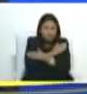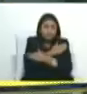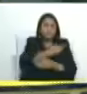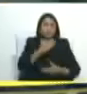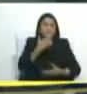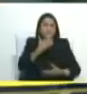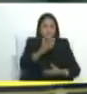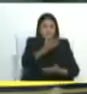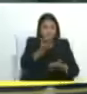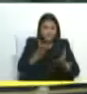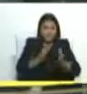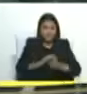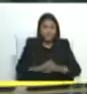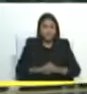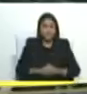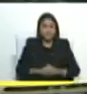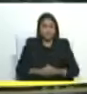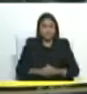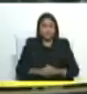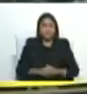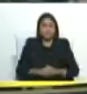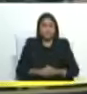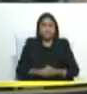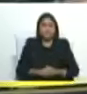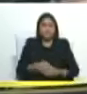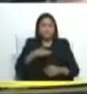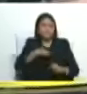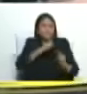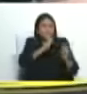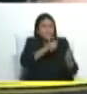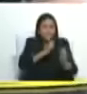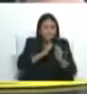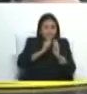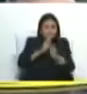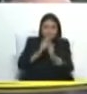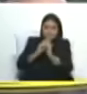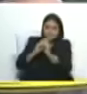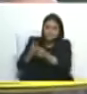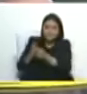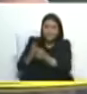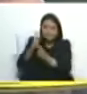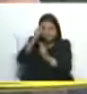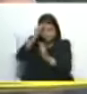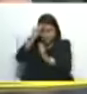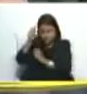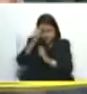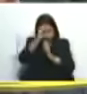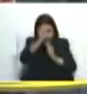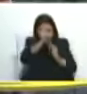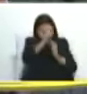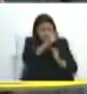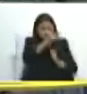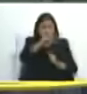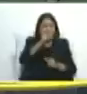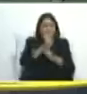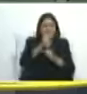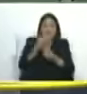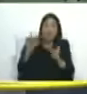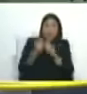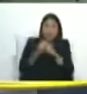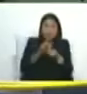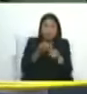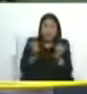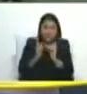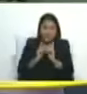a los jefes de las ODI, les encargo que le den todo mi reconocimiento y todo mi